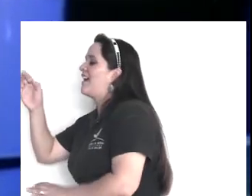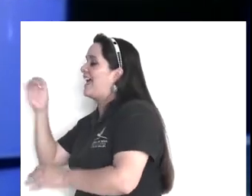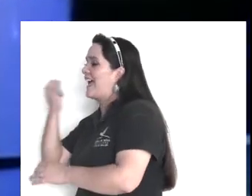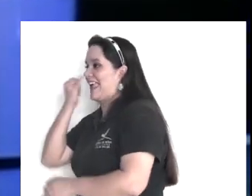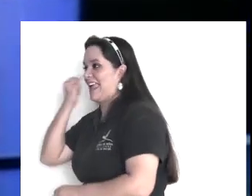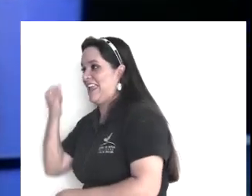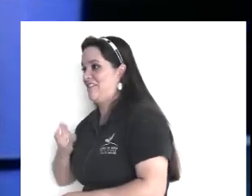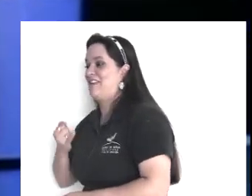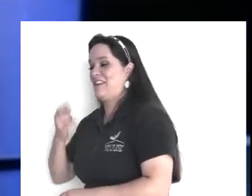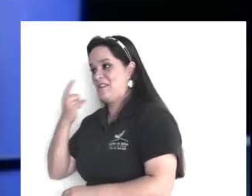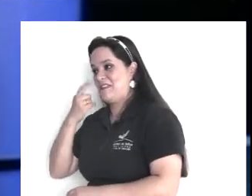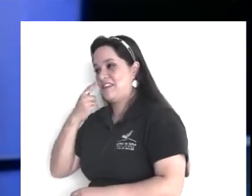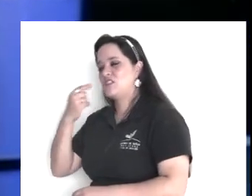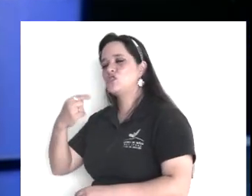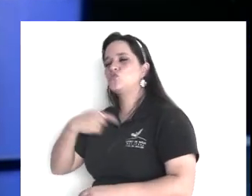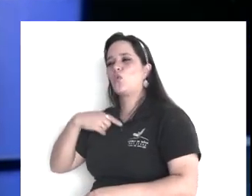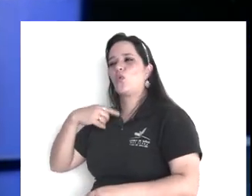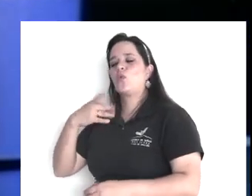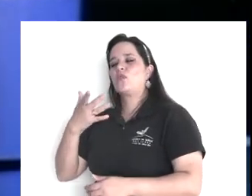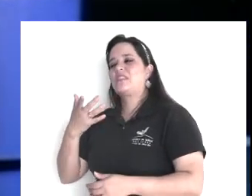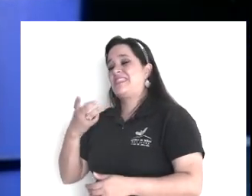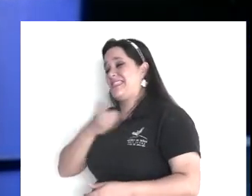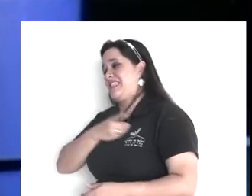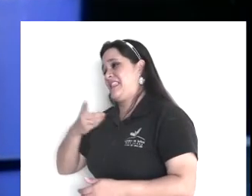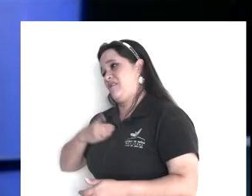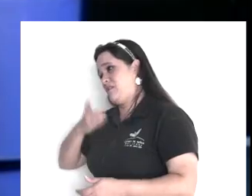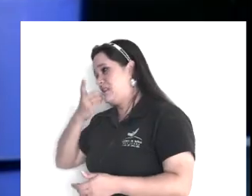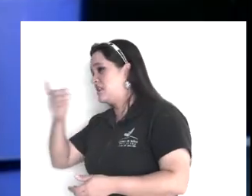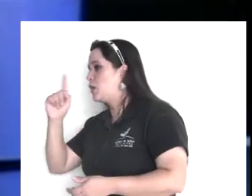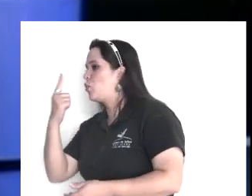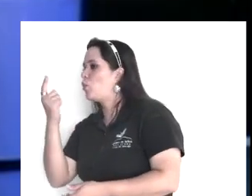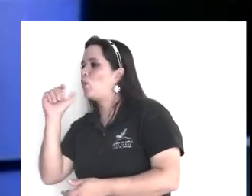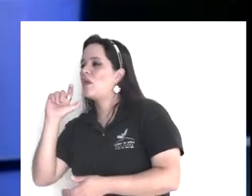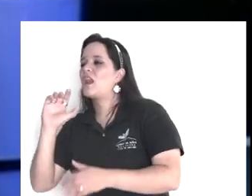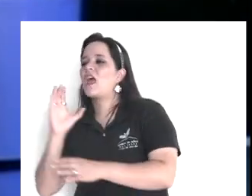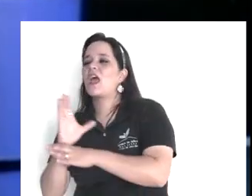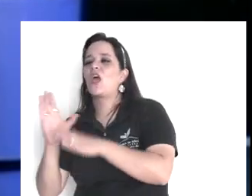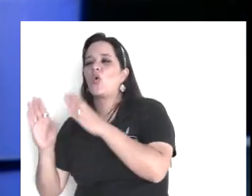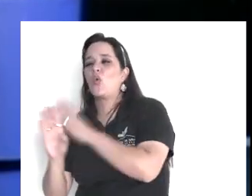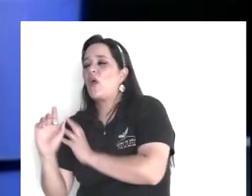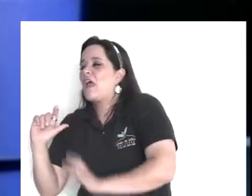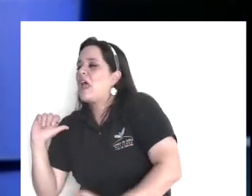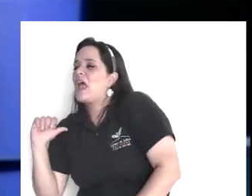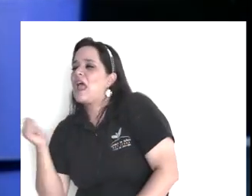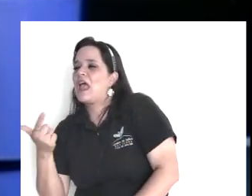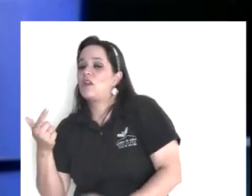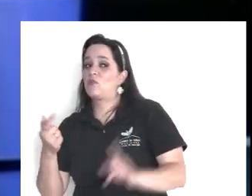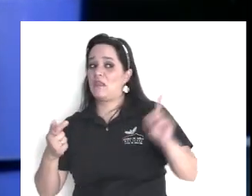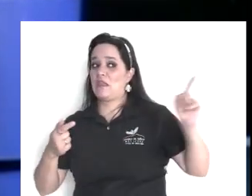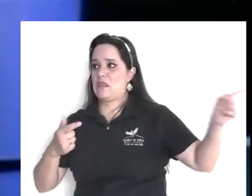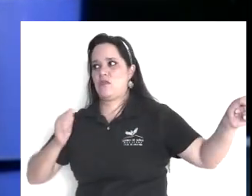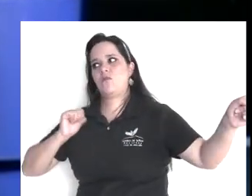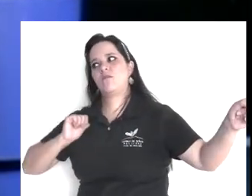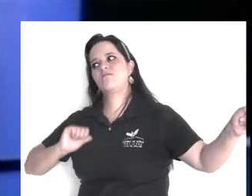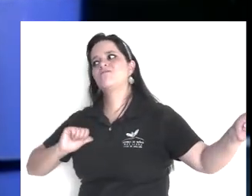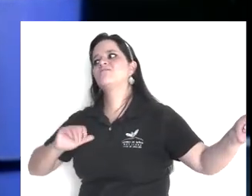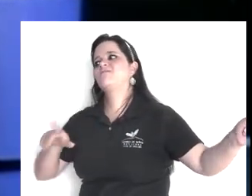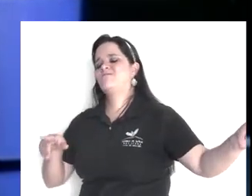pedir, que no diga quién se lo dijo, pues qué, entonces, ya, esa es una manera, muy sutil de entrar,